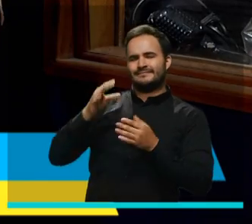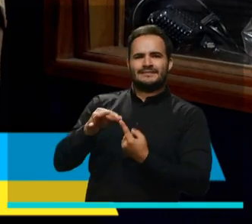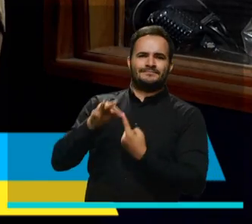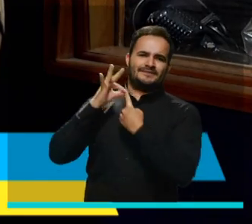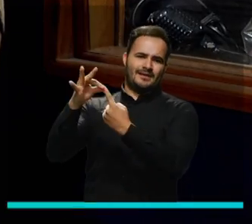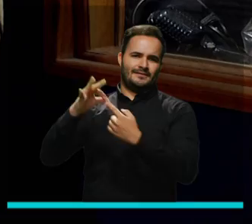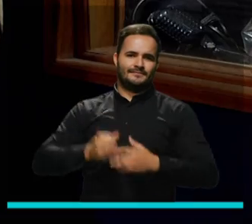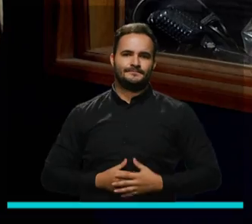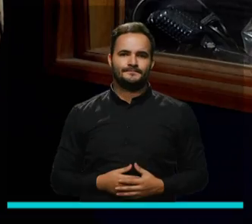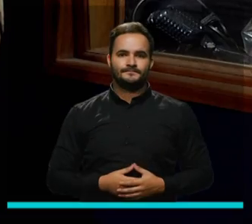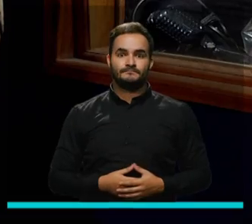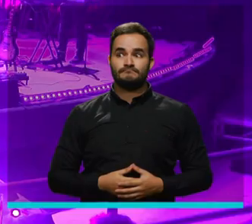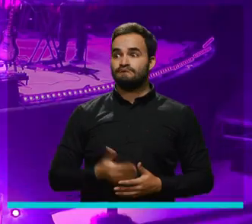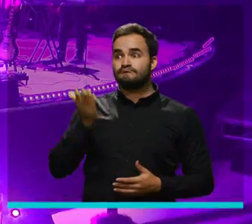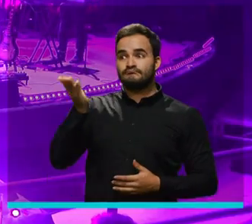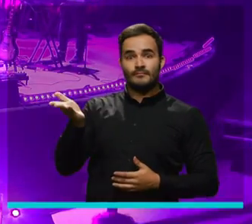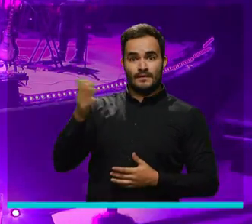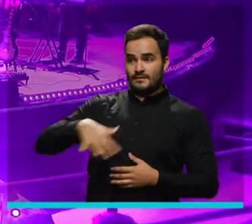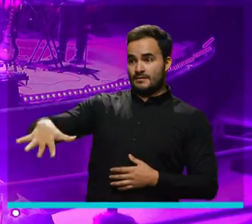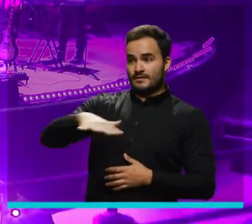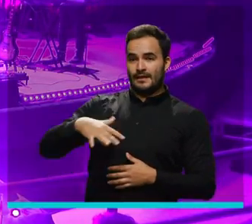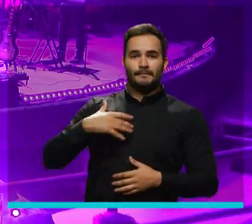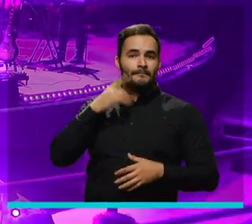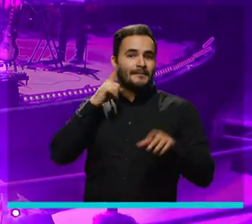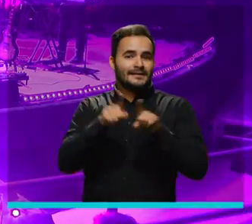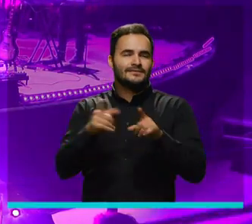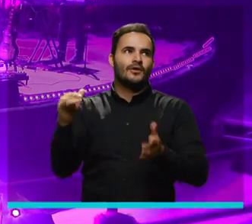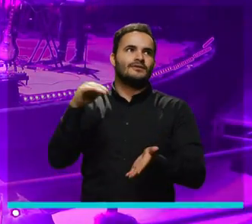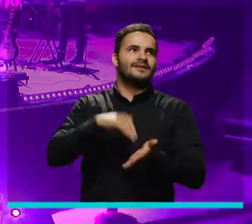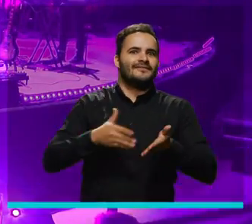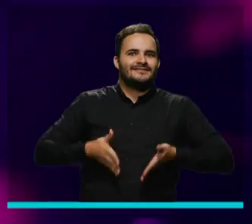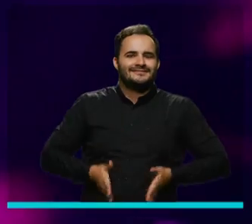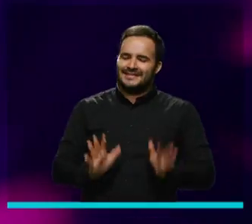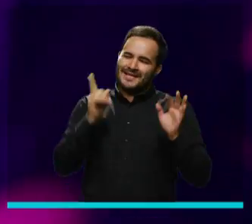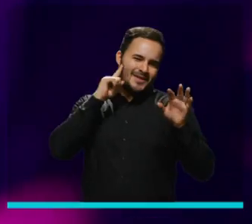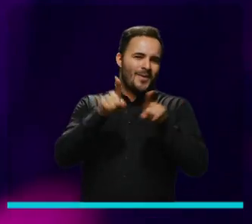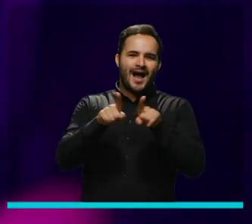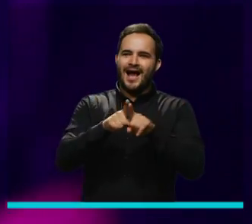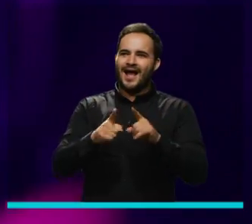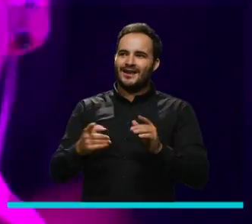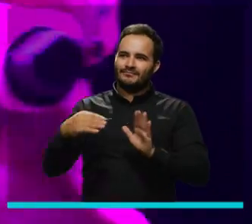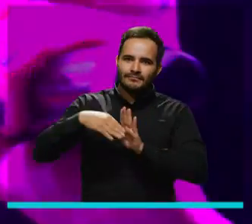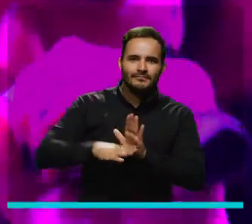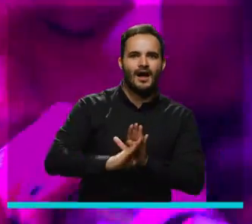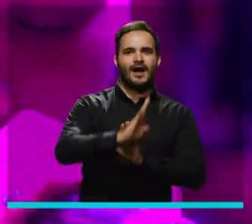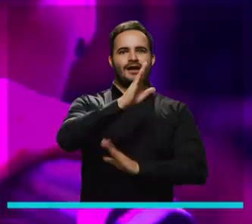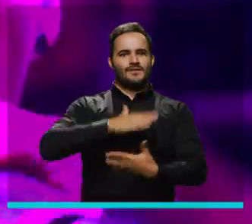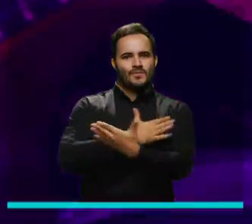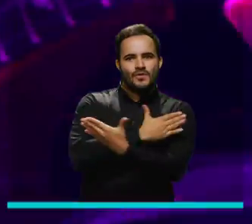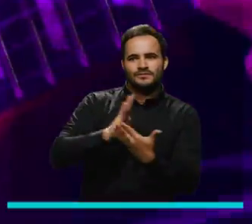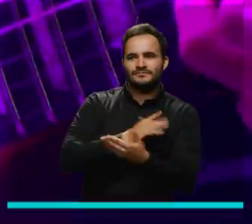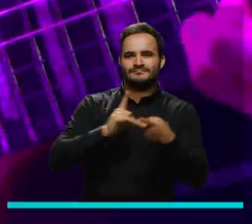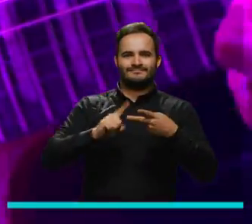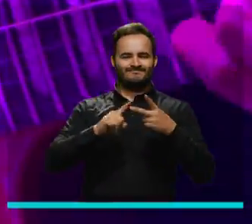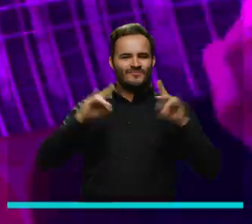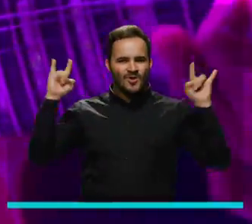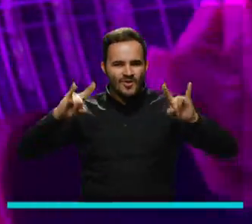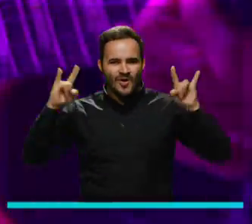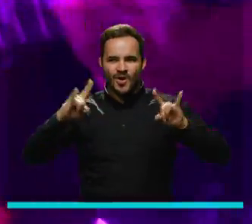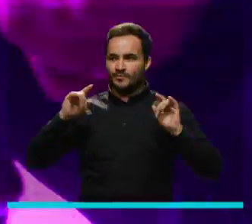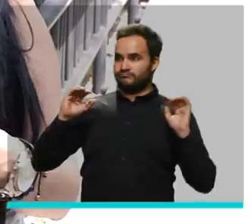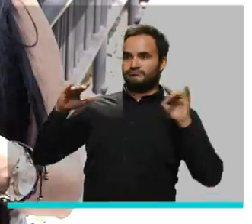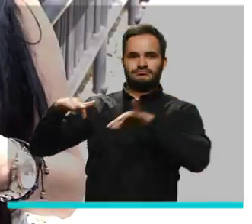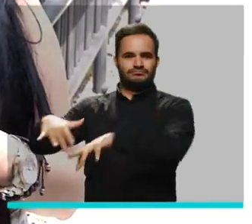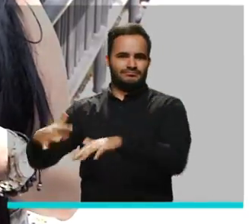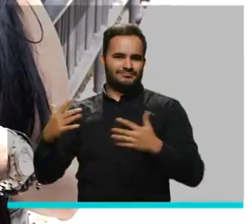emblema para todos nosotros. Esto es como renacer, esto es darle una nueva oportunidad a la música,